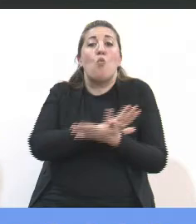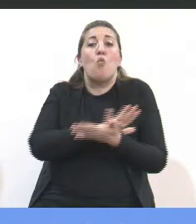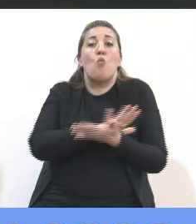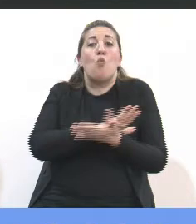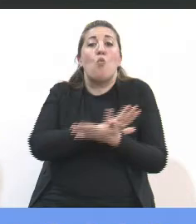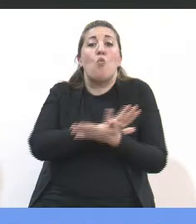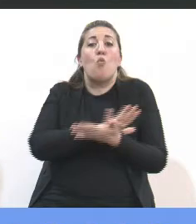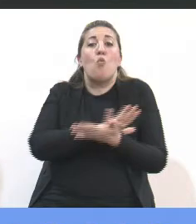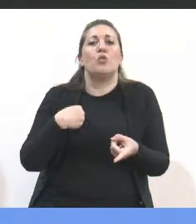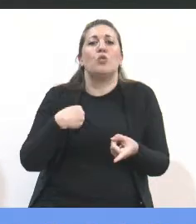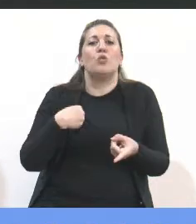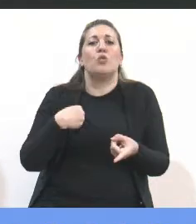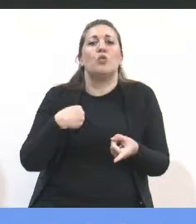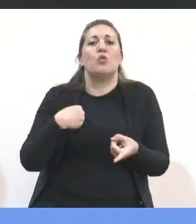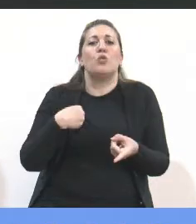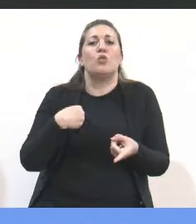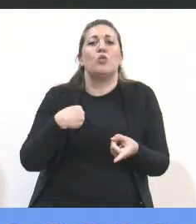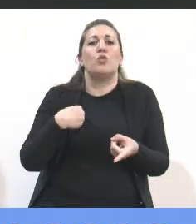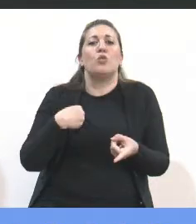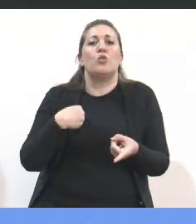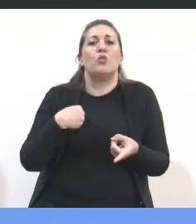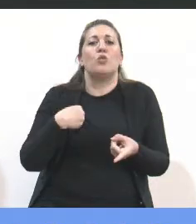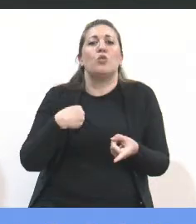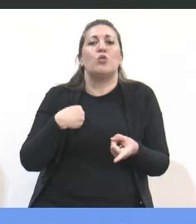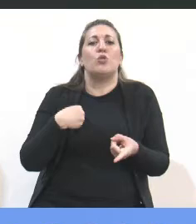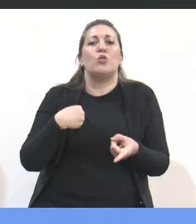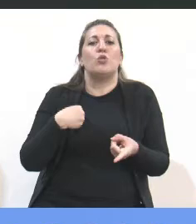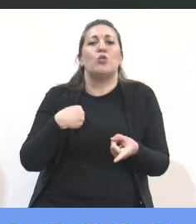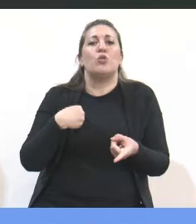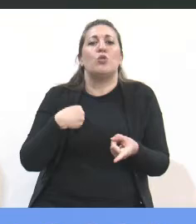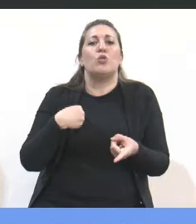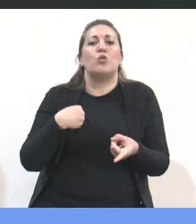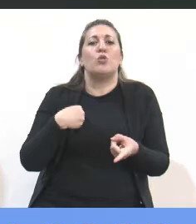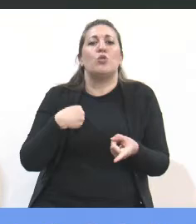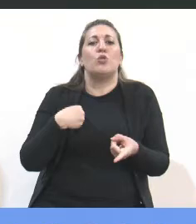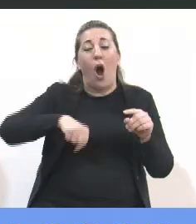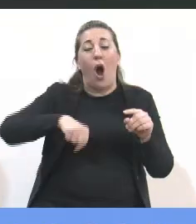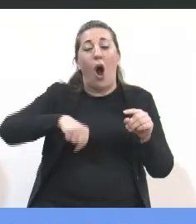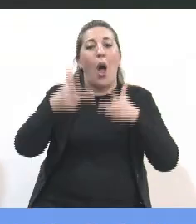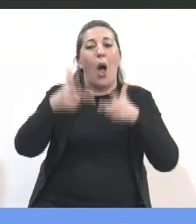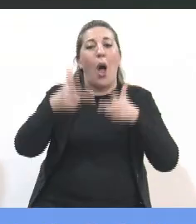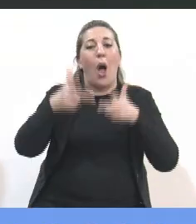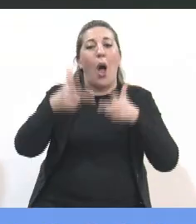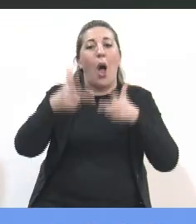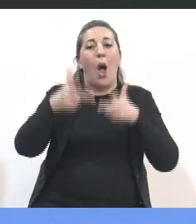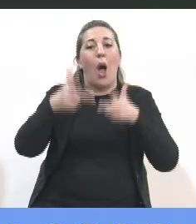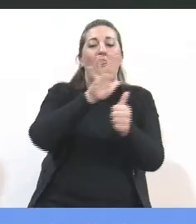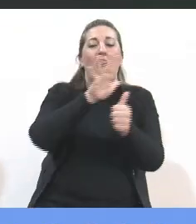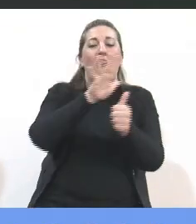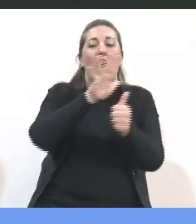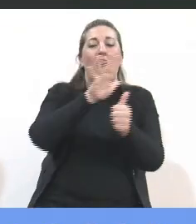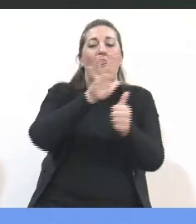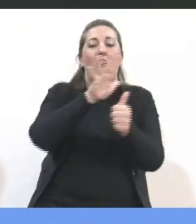capacitado para cuidarse de lo que puede pasar ahí. Bueno, hoy venimos a hablar del grooming. El grooming sabemos que